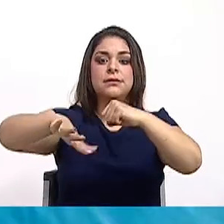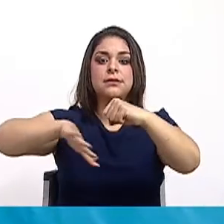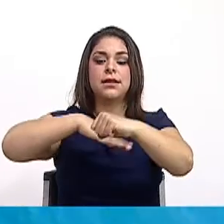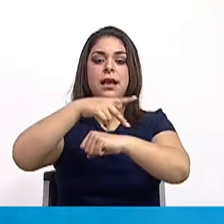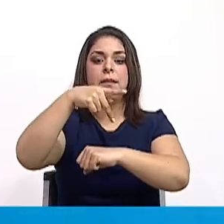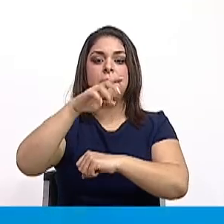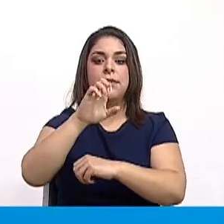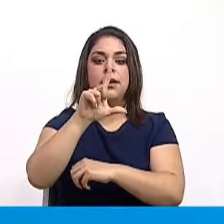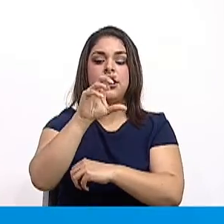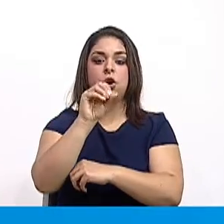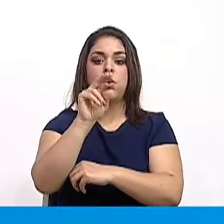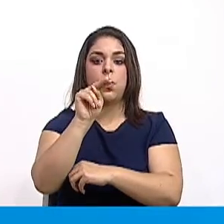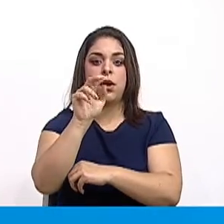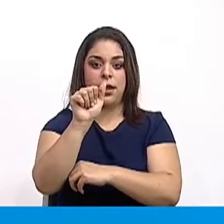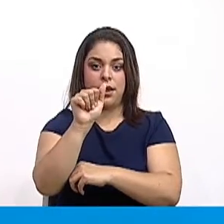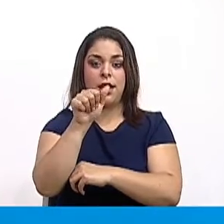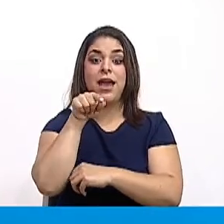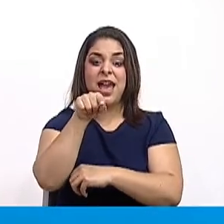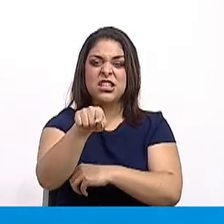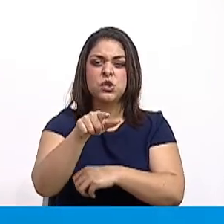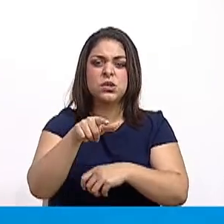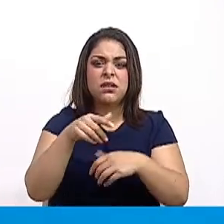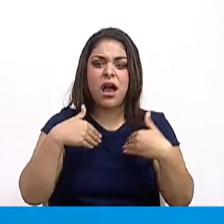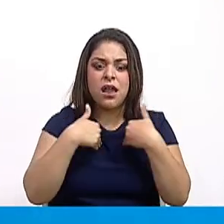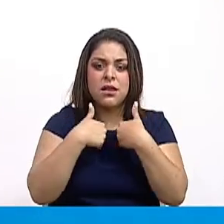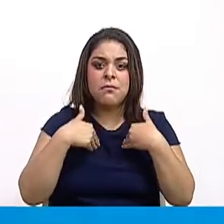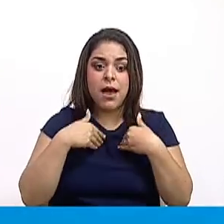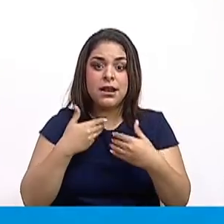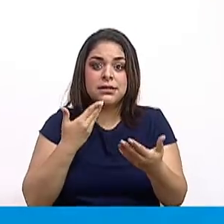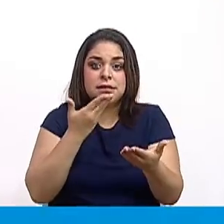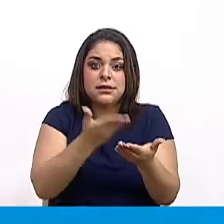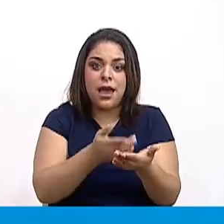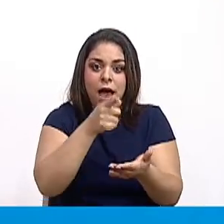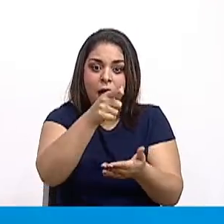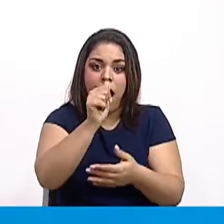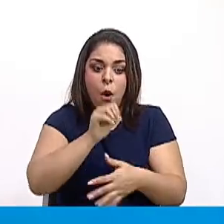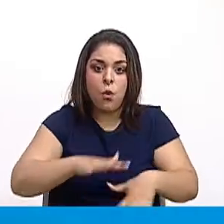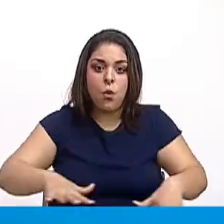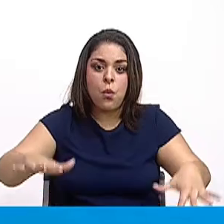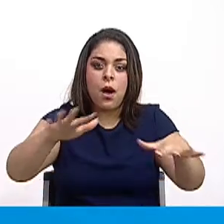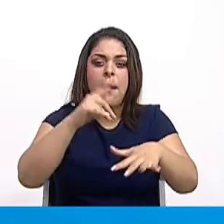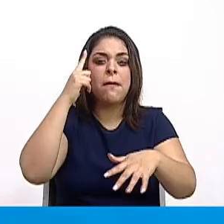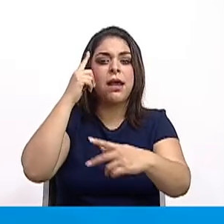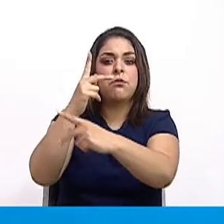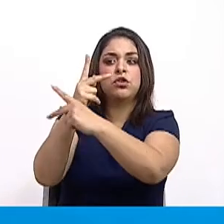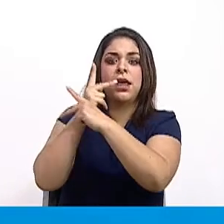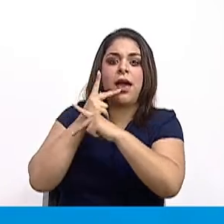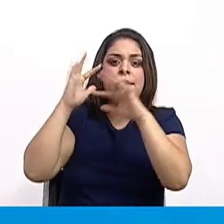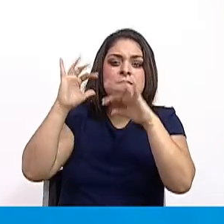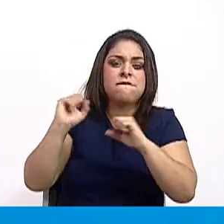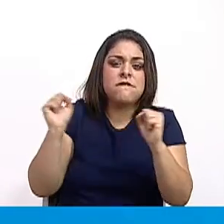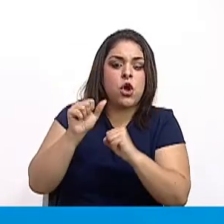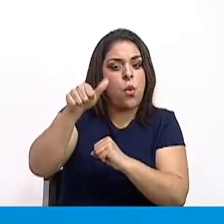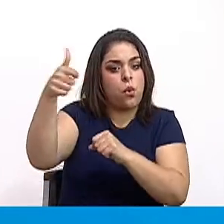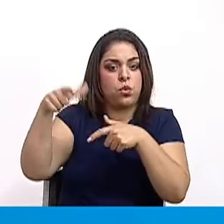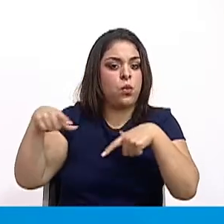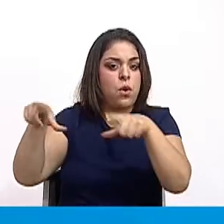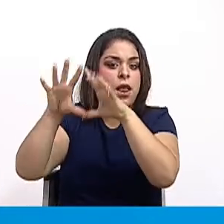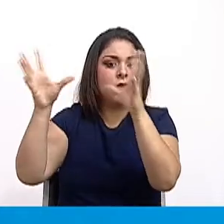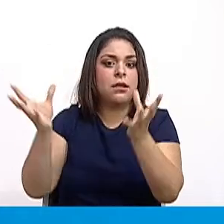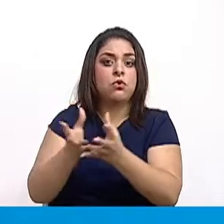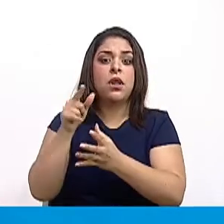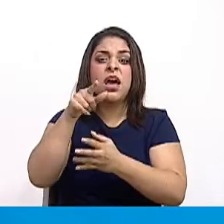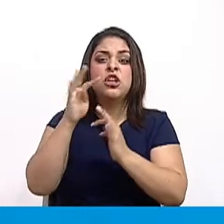Estas especies llegan a las aguas nacionales para protegerse del invierno en otras zonas del mundo. El número de turistas que